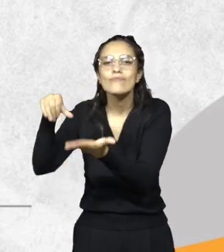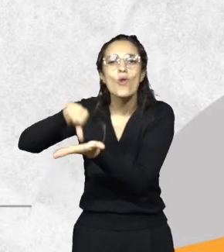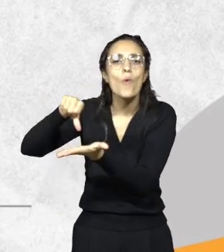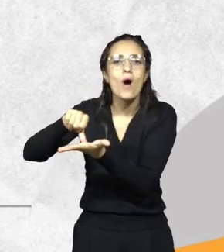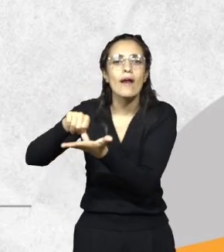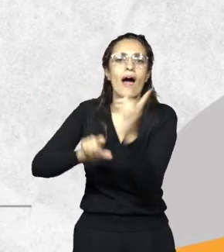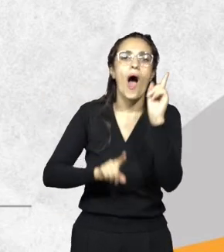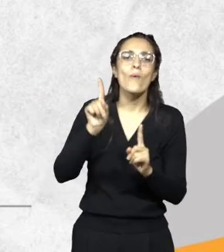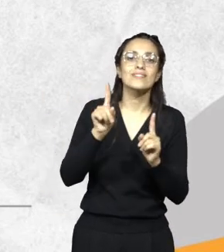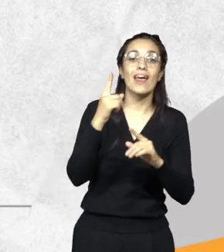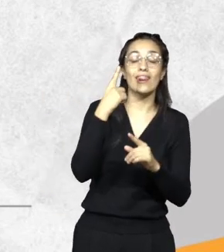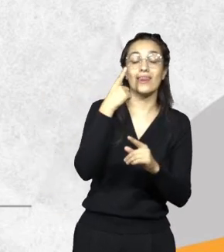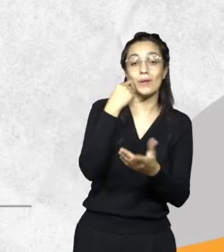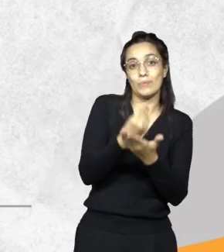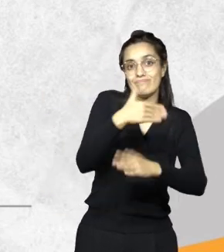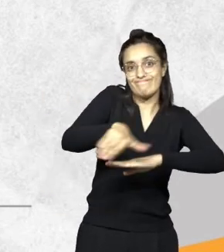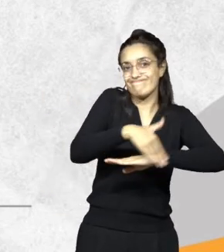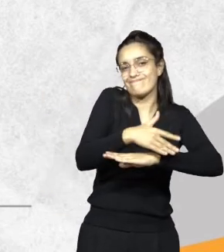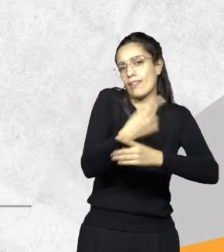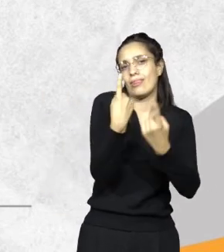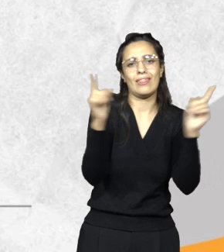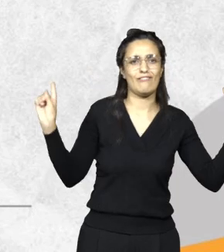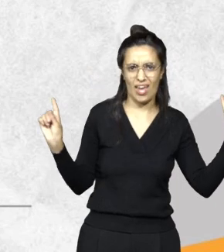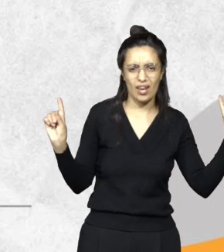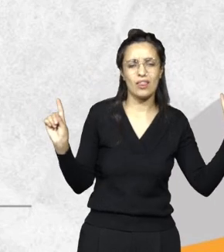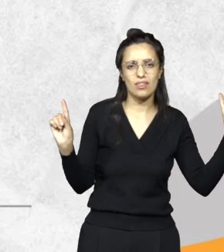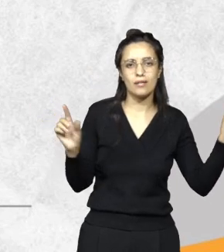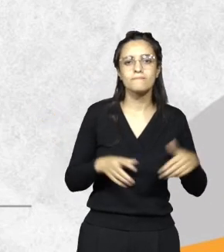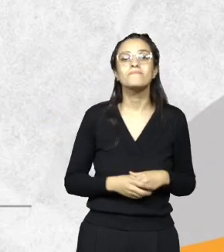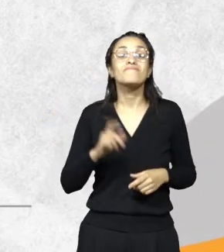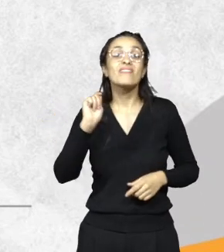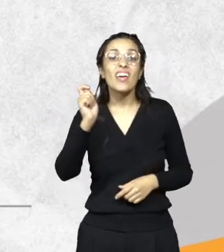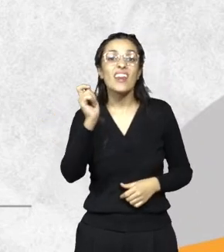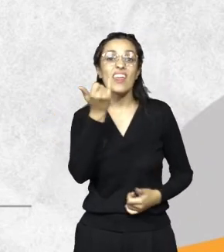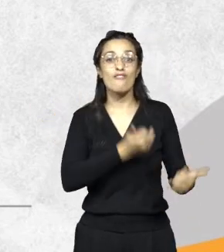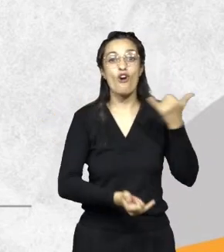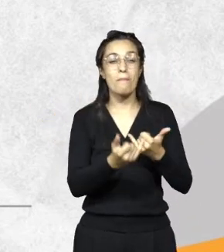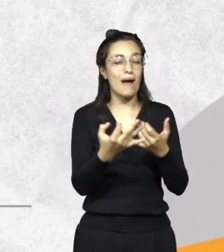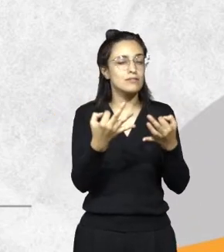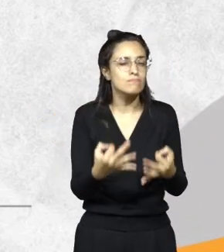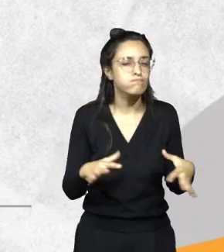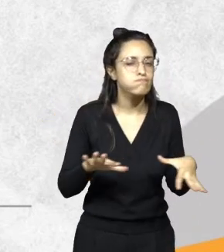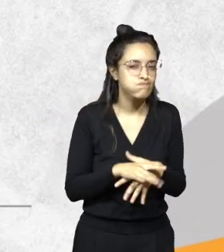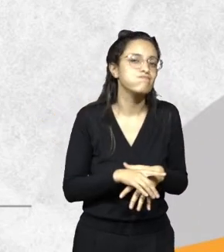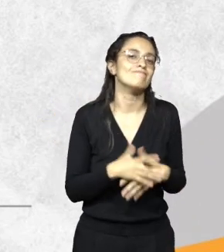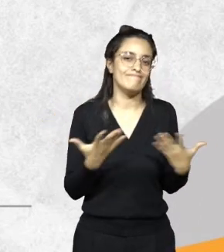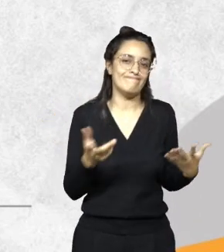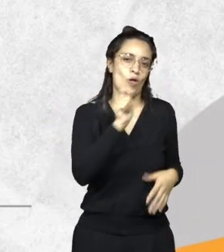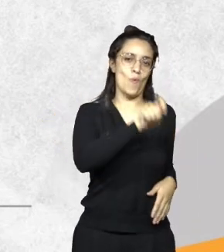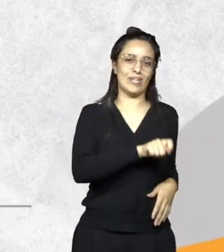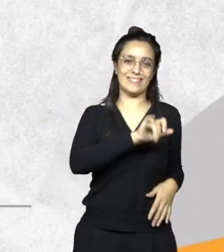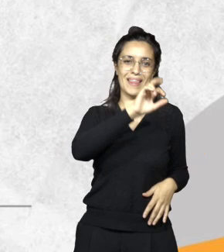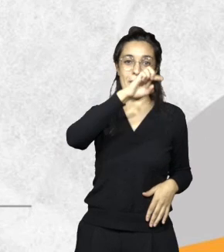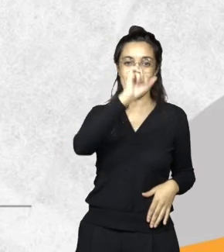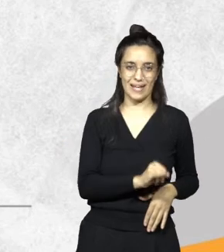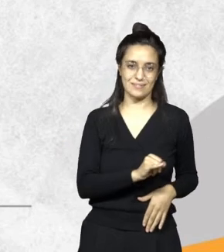figura un domicilio distinto. Y quién tiene esa información, quién tiene esa información más certera, el juez de paz, que es quien está ahí. Entonces ahí fuimos